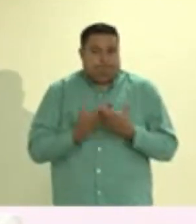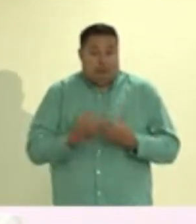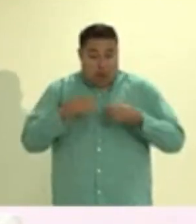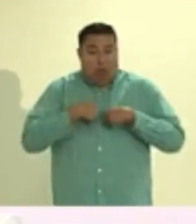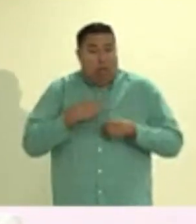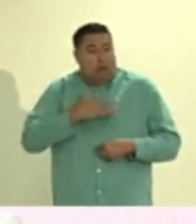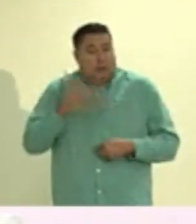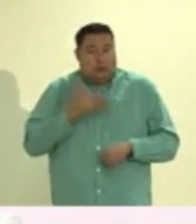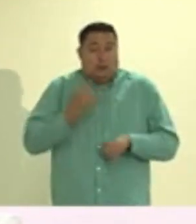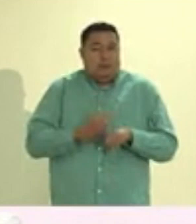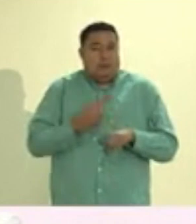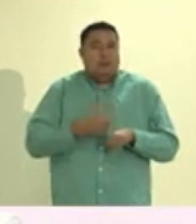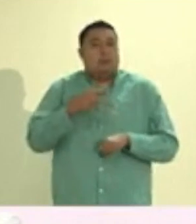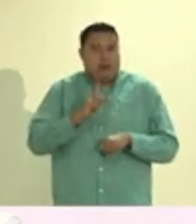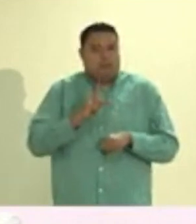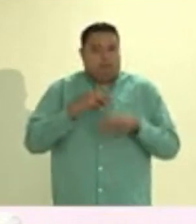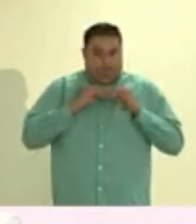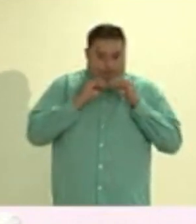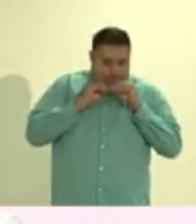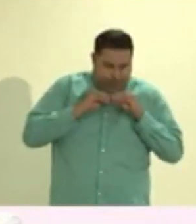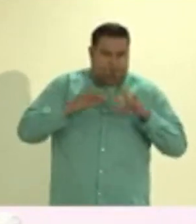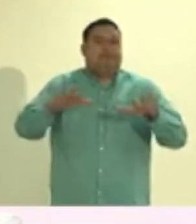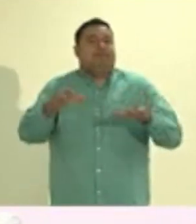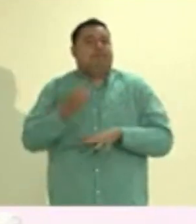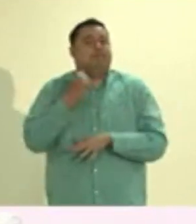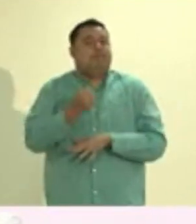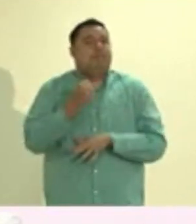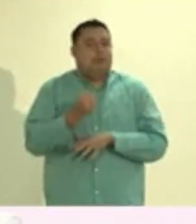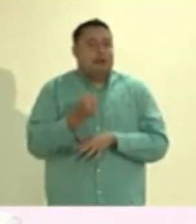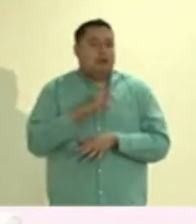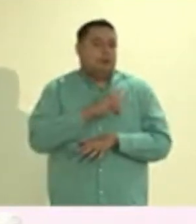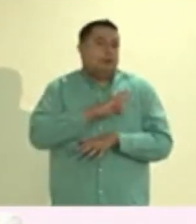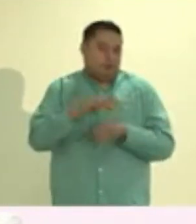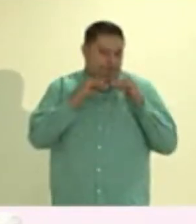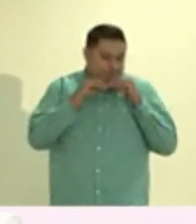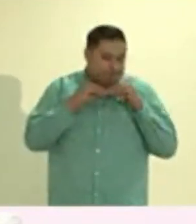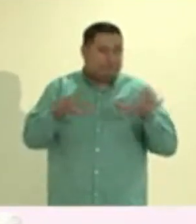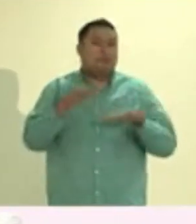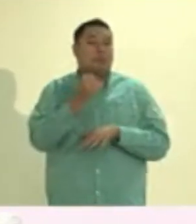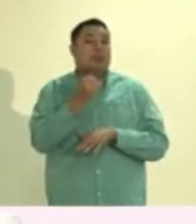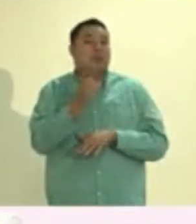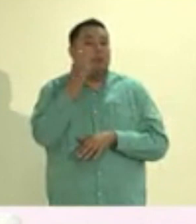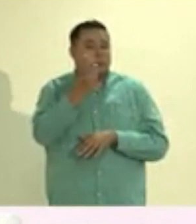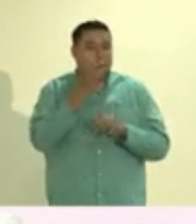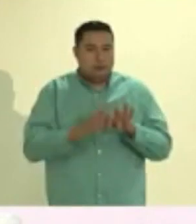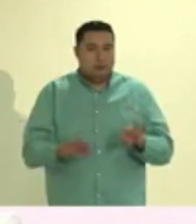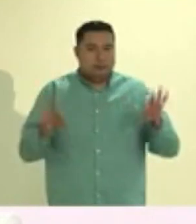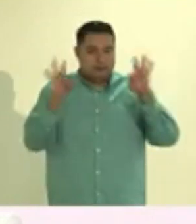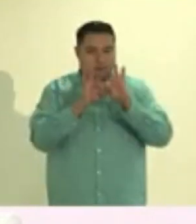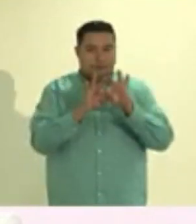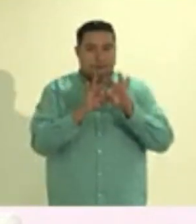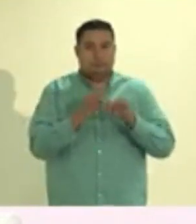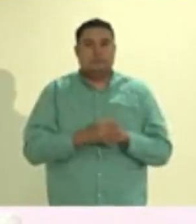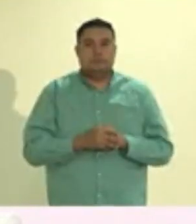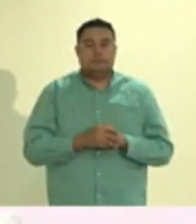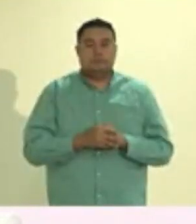no les ataca tanto el virus, si su carga viral y que pueden enfermar a los demás es mayor. Por eso la importancia de